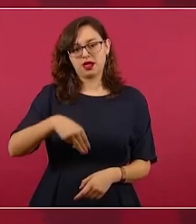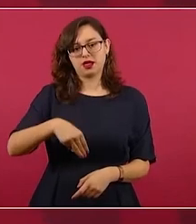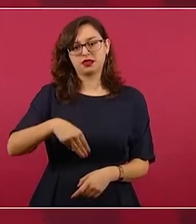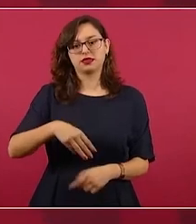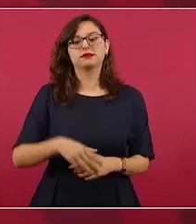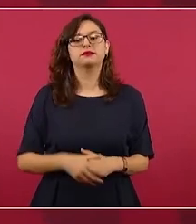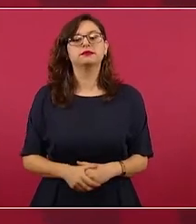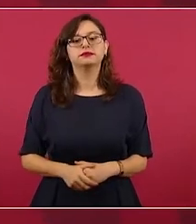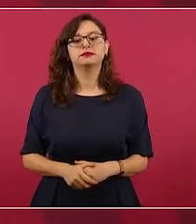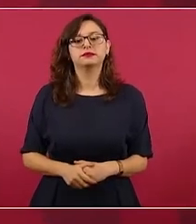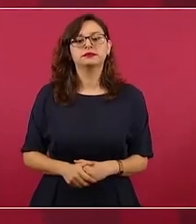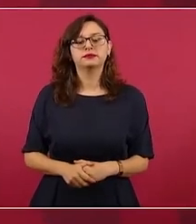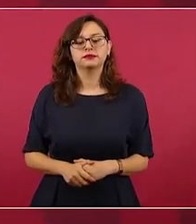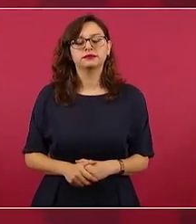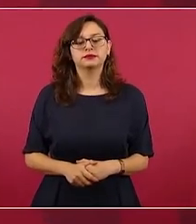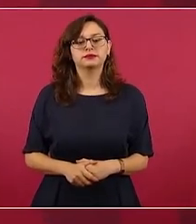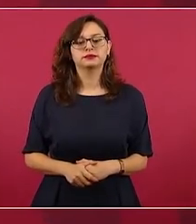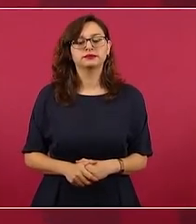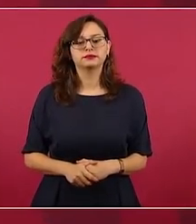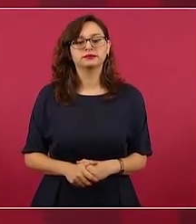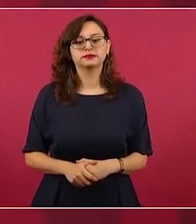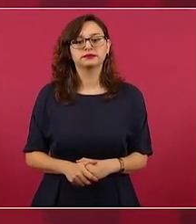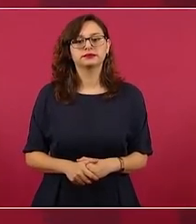y vamos a